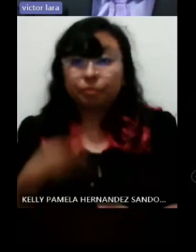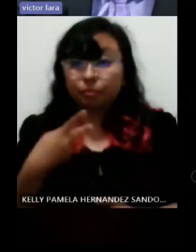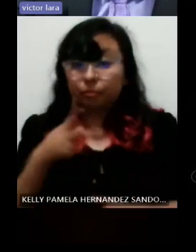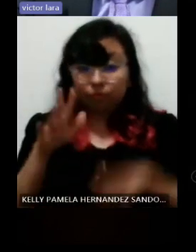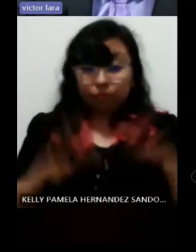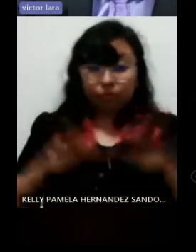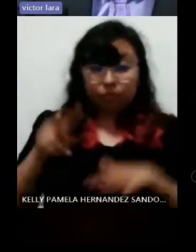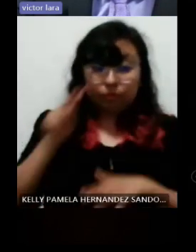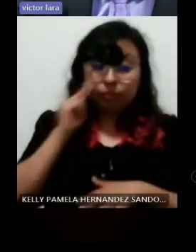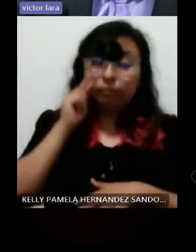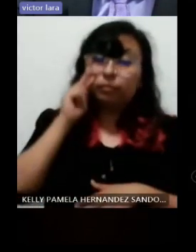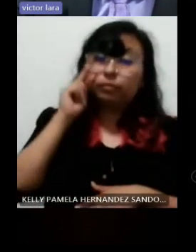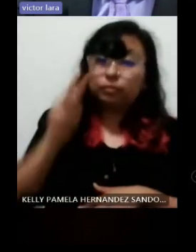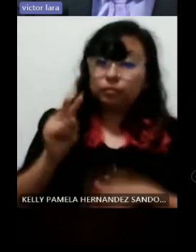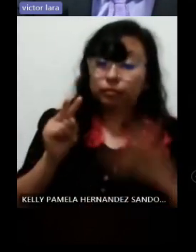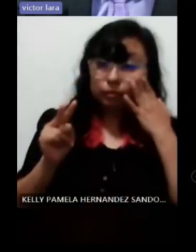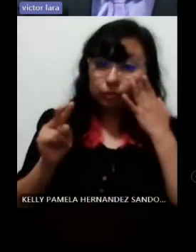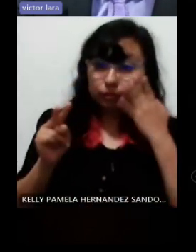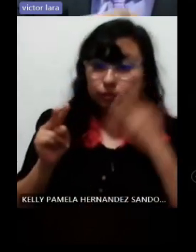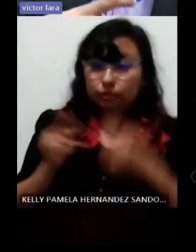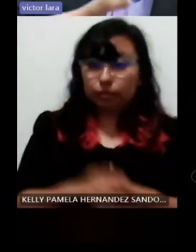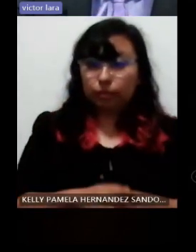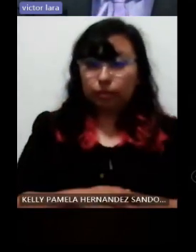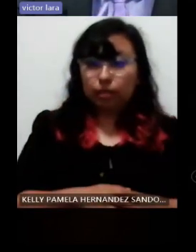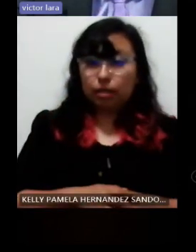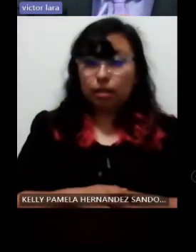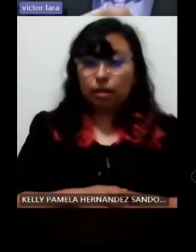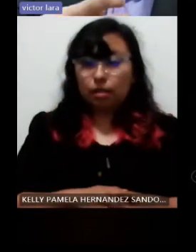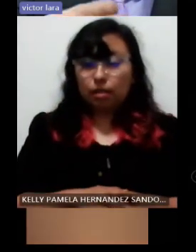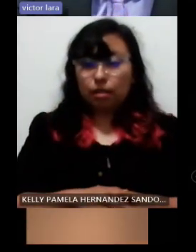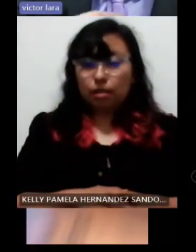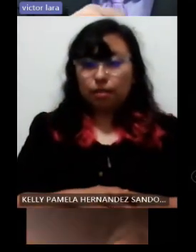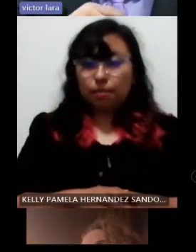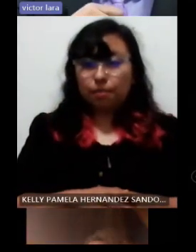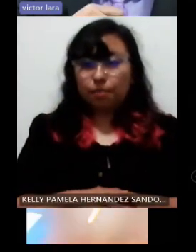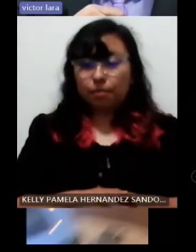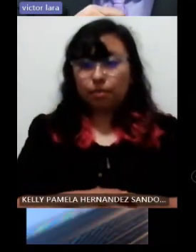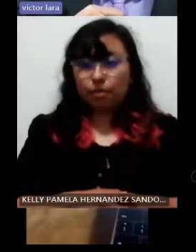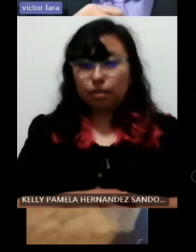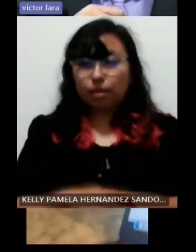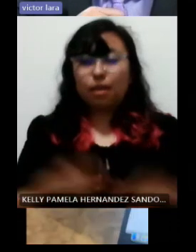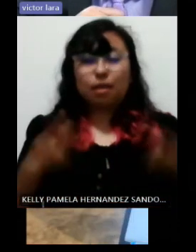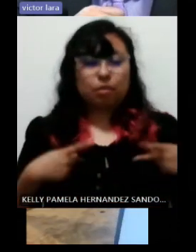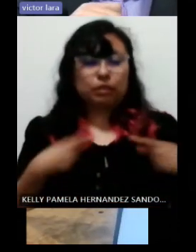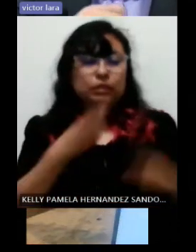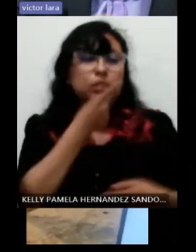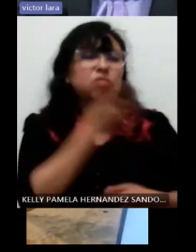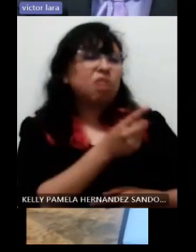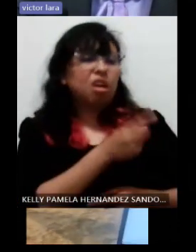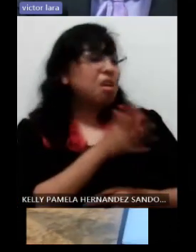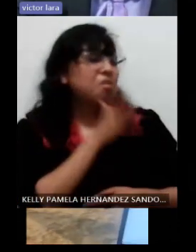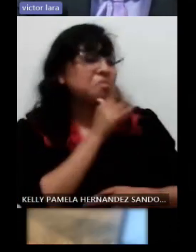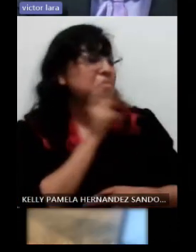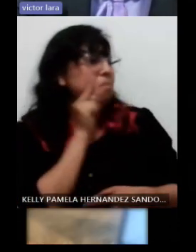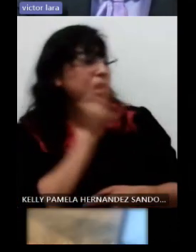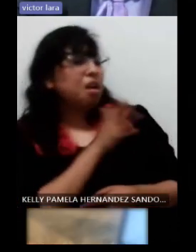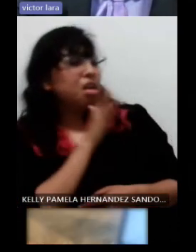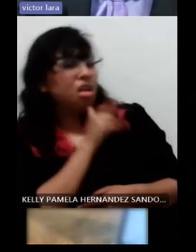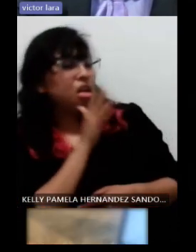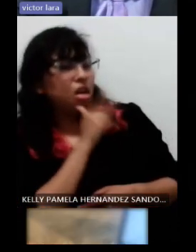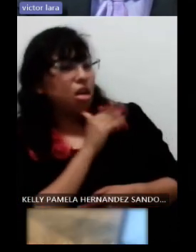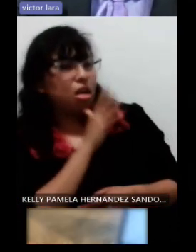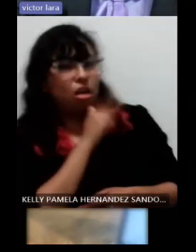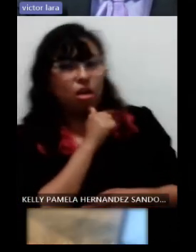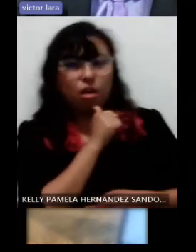antecede a rejuzgar que la persona no ve. Por ejemplo, cuando les dan el diagnóstico